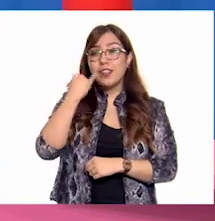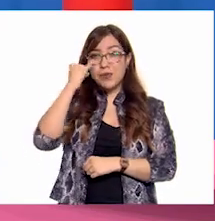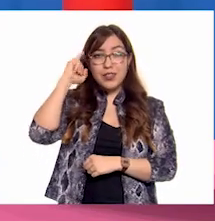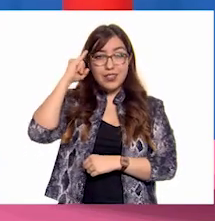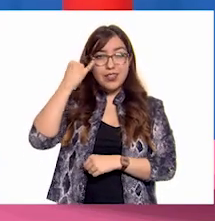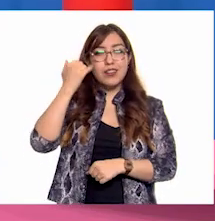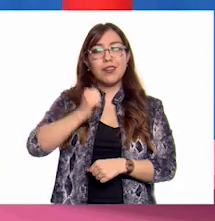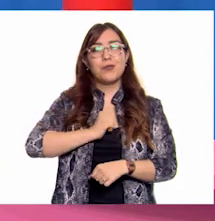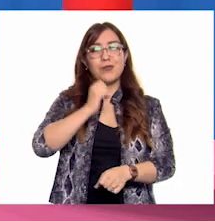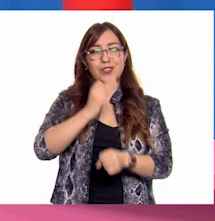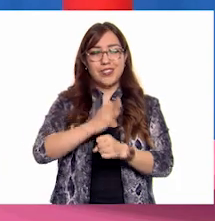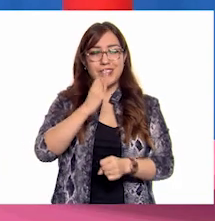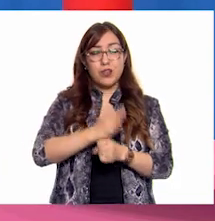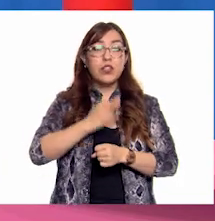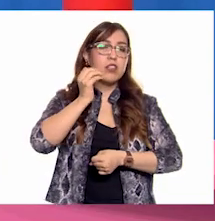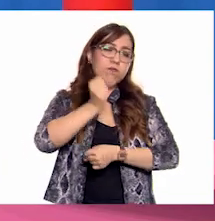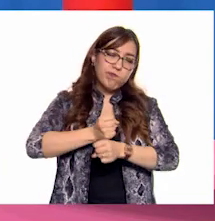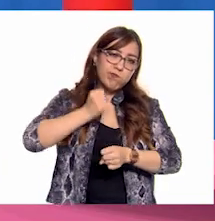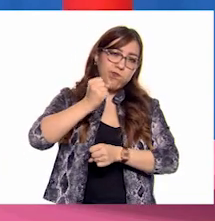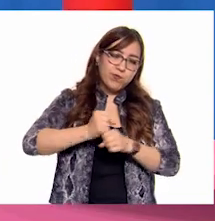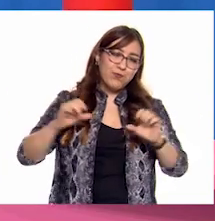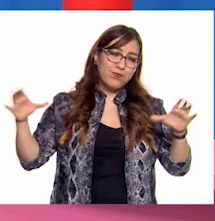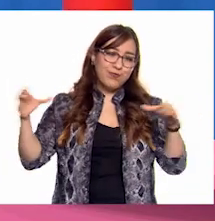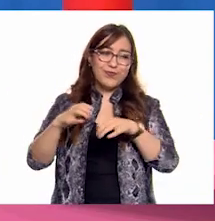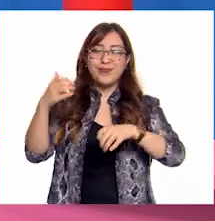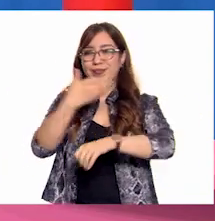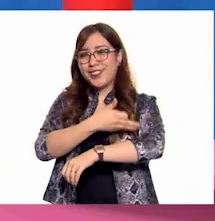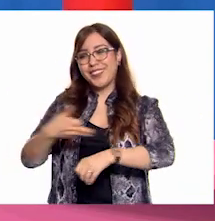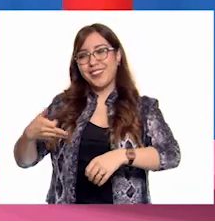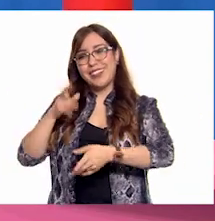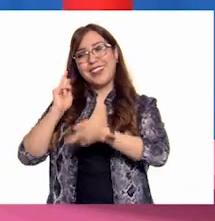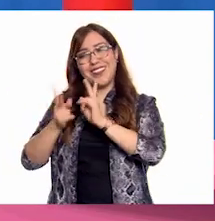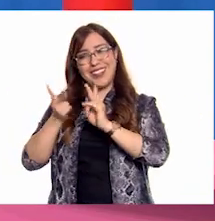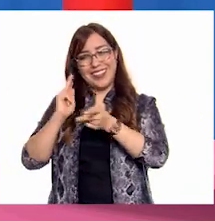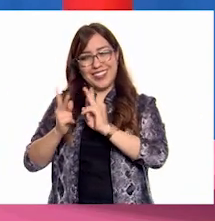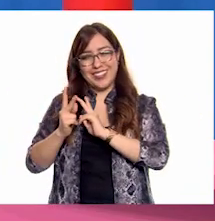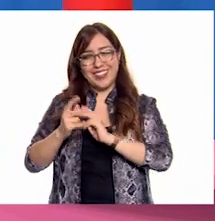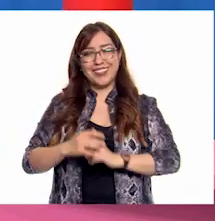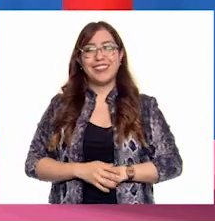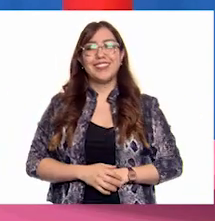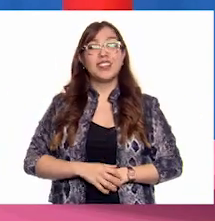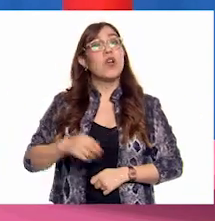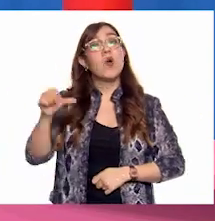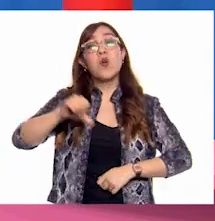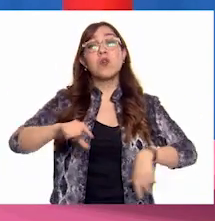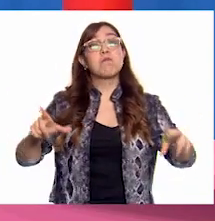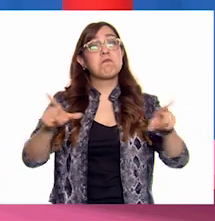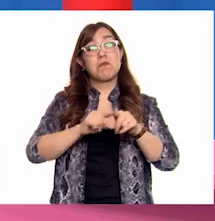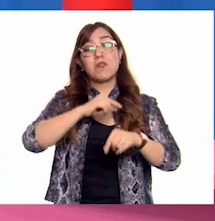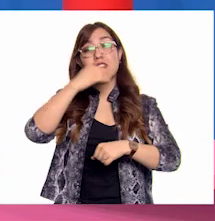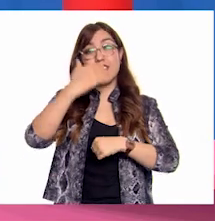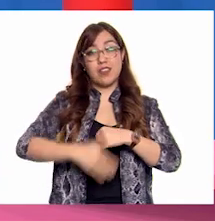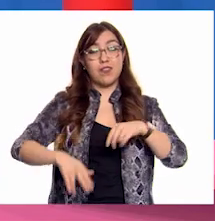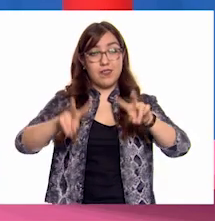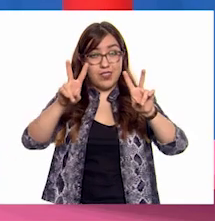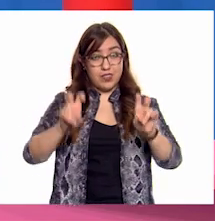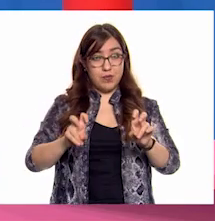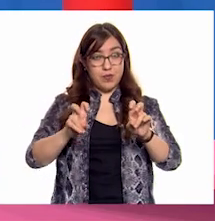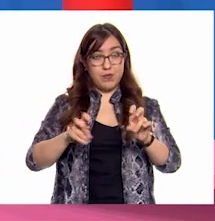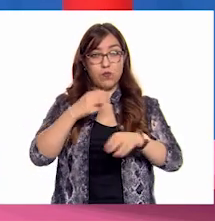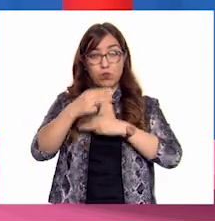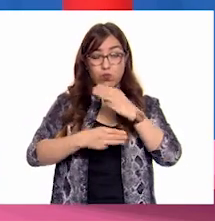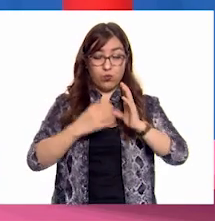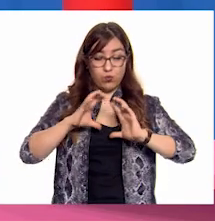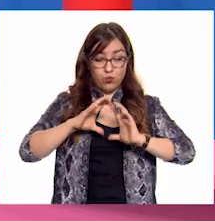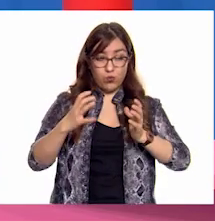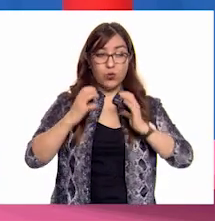Aprovecha este momento Para practicarla Y platica con tu familia En tu lengua materna Por hoy hemos terminado Con Hablemos sobre El cuidado del